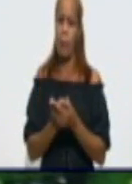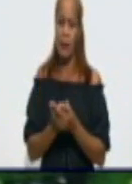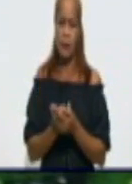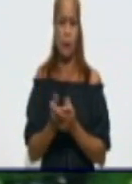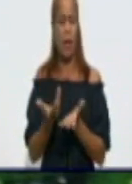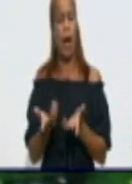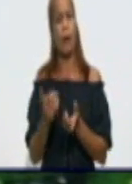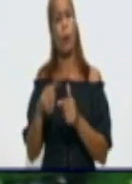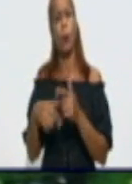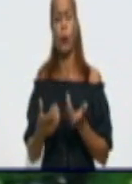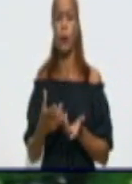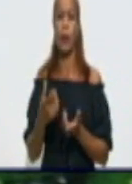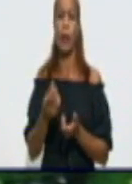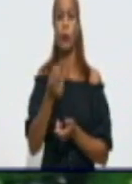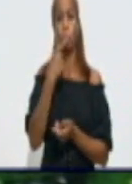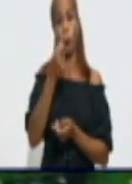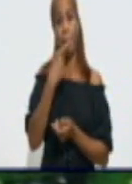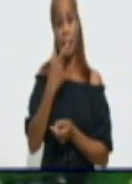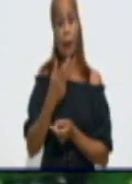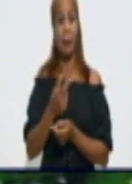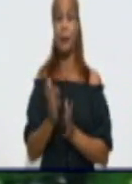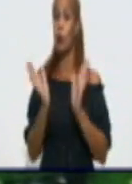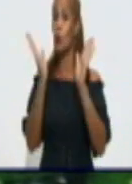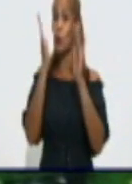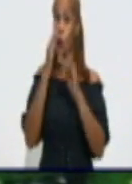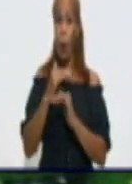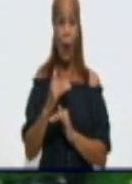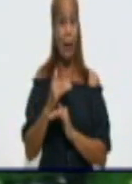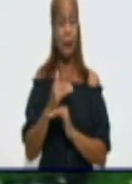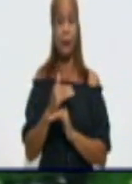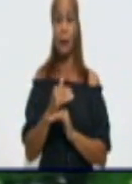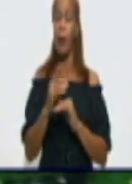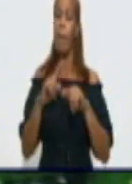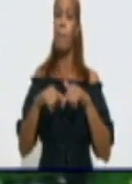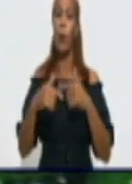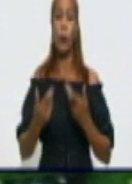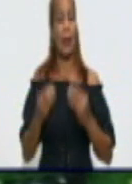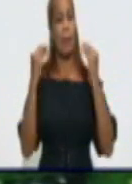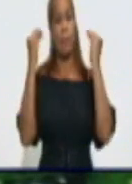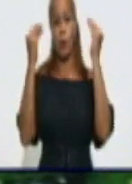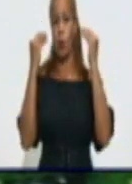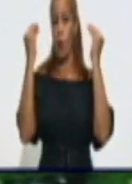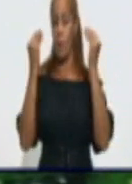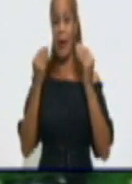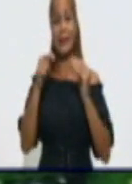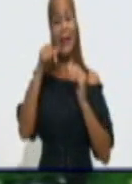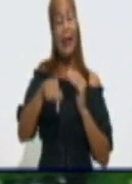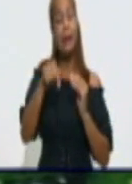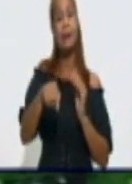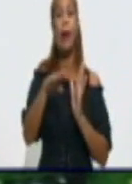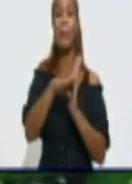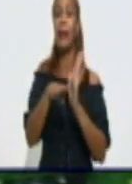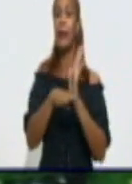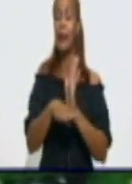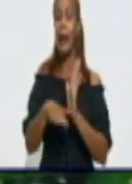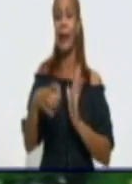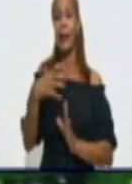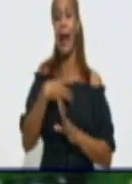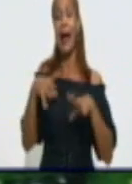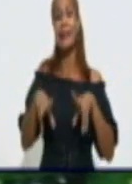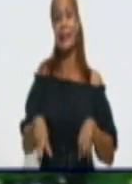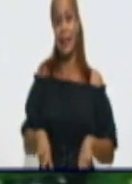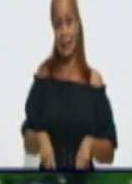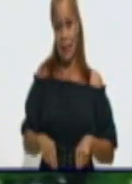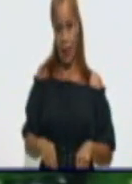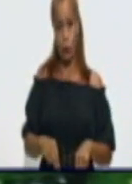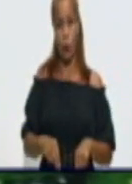medicamento. Señores, no hay por qué preocuparse. Esta medida que ha adoptado el Ministerio de Salud Pública es para cuidar